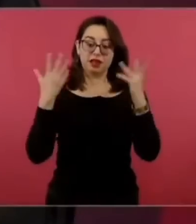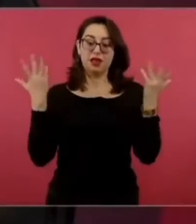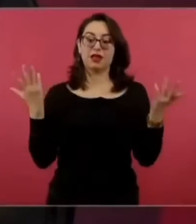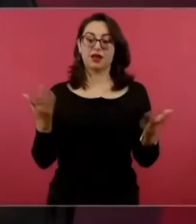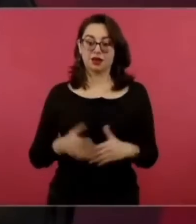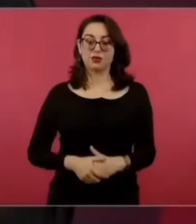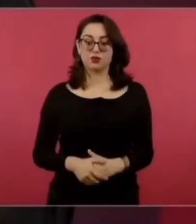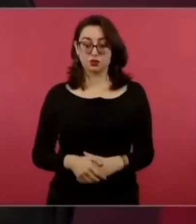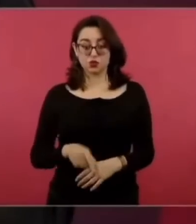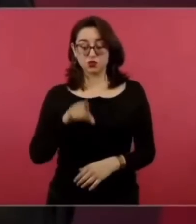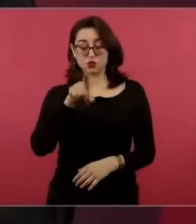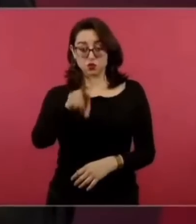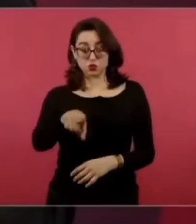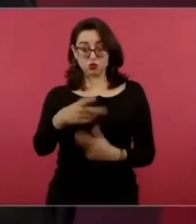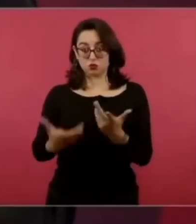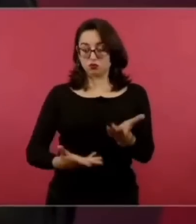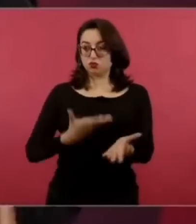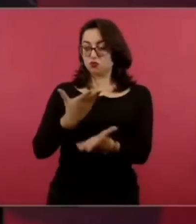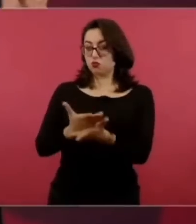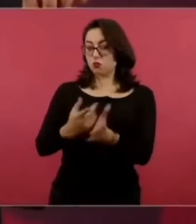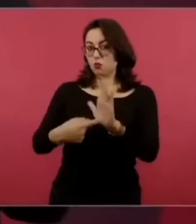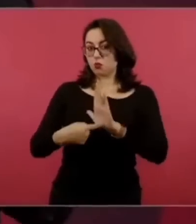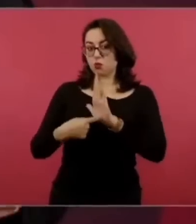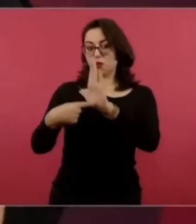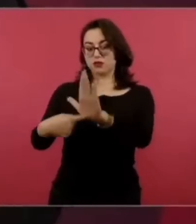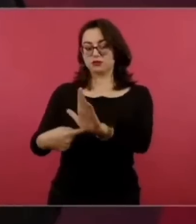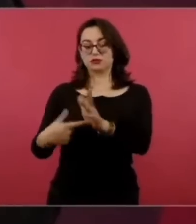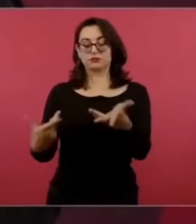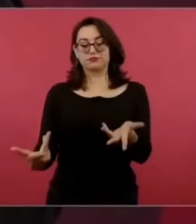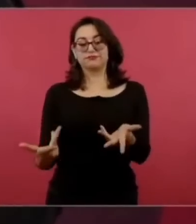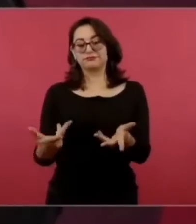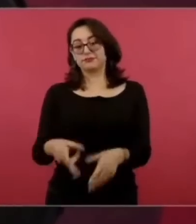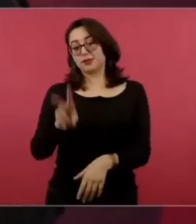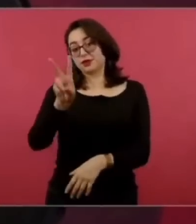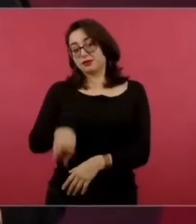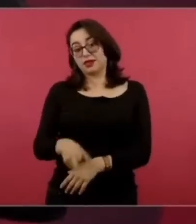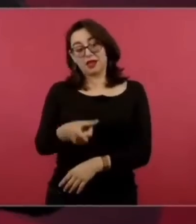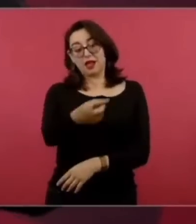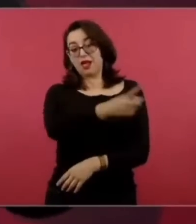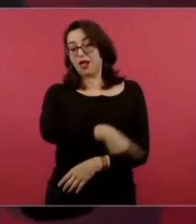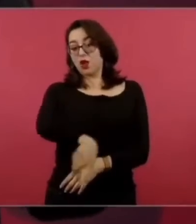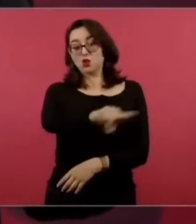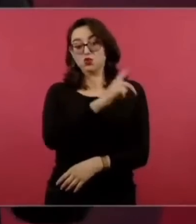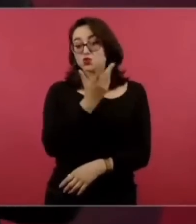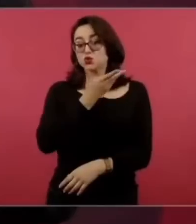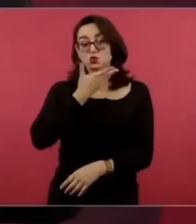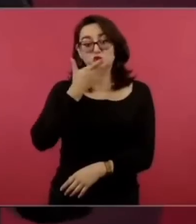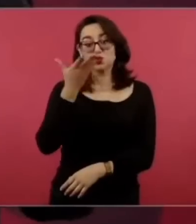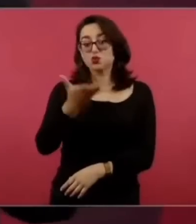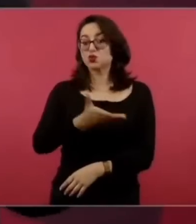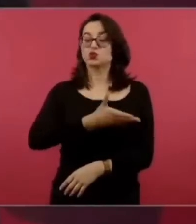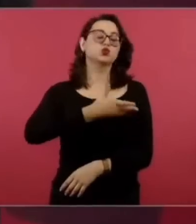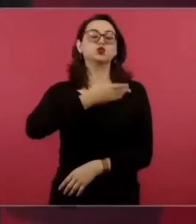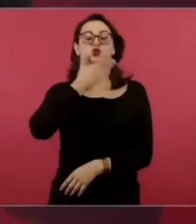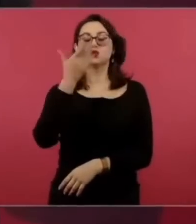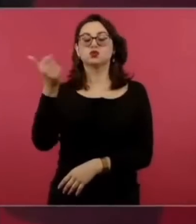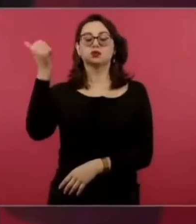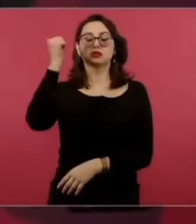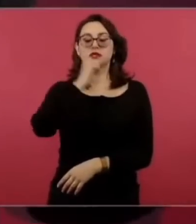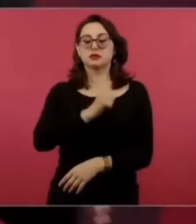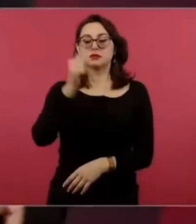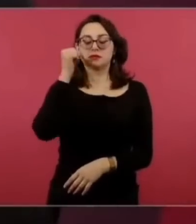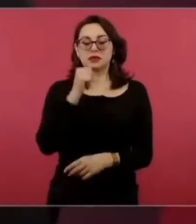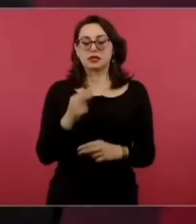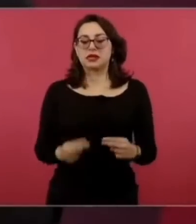sucedía en general estaban metidos en todos los